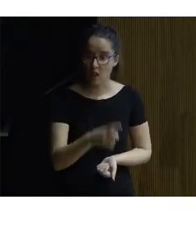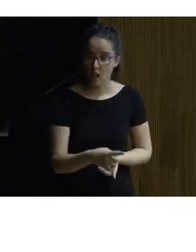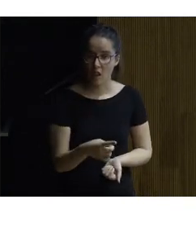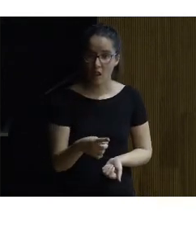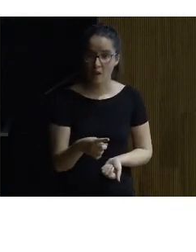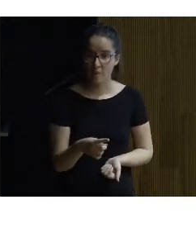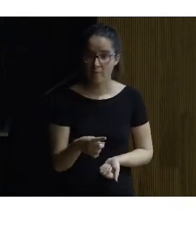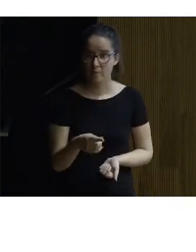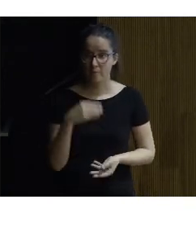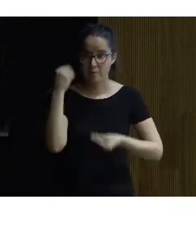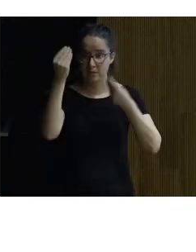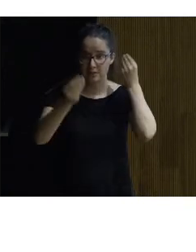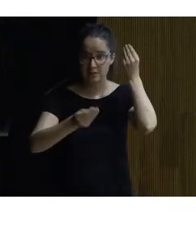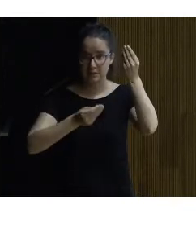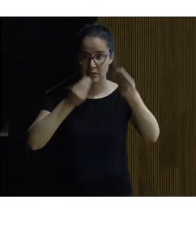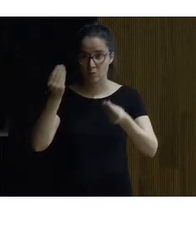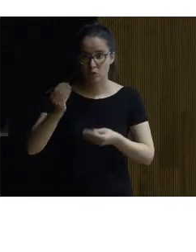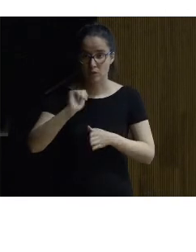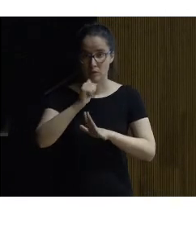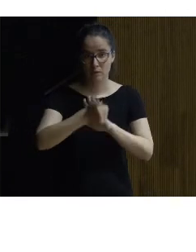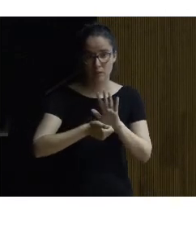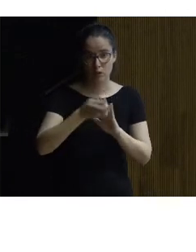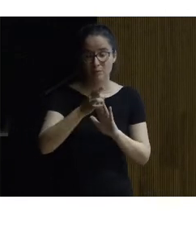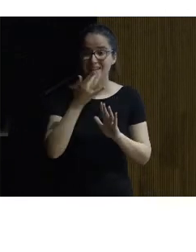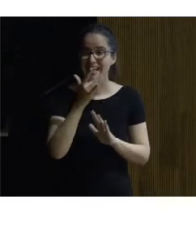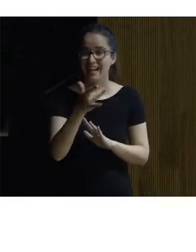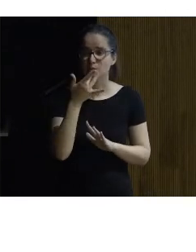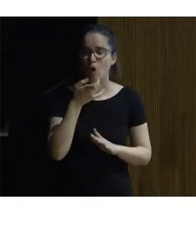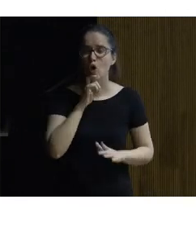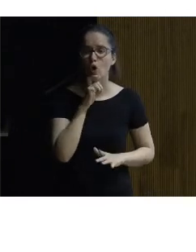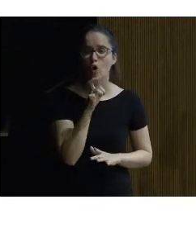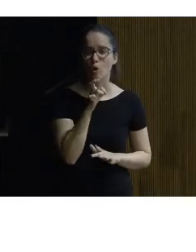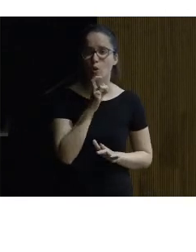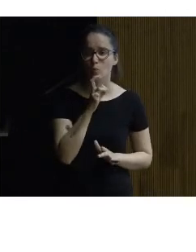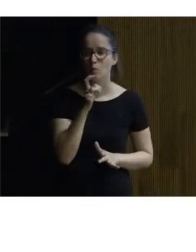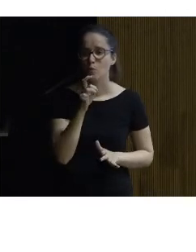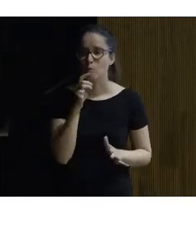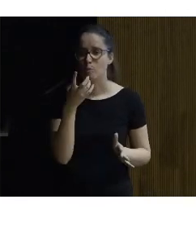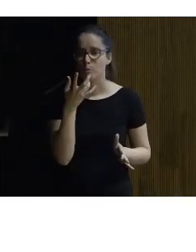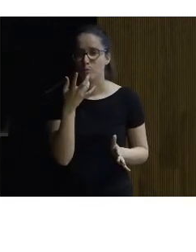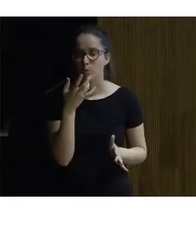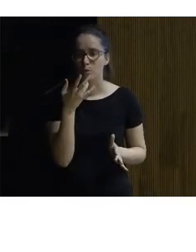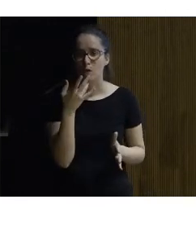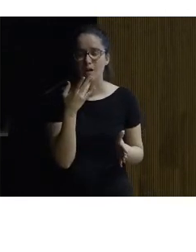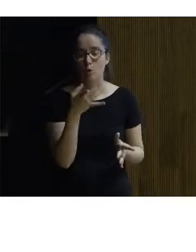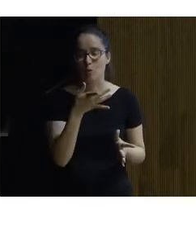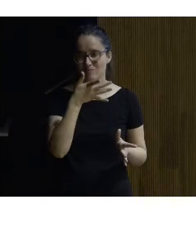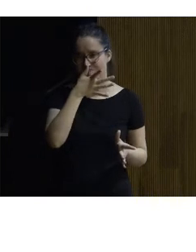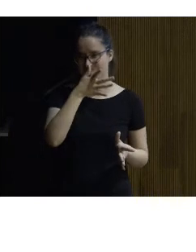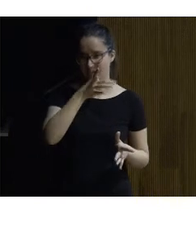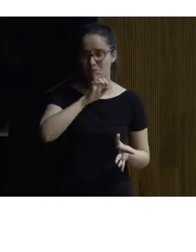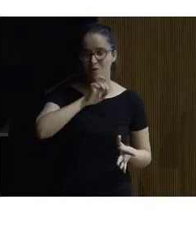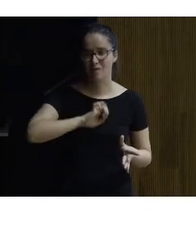nos hiciera pensar en el marco también de un espejo que fuera como de algún modo indicativo de